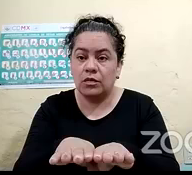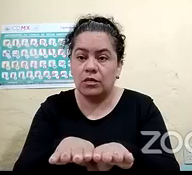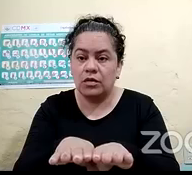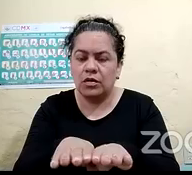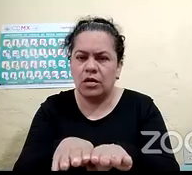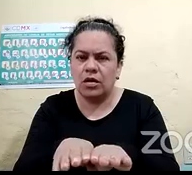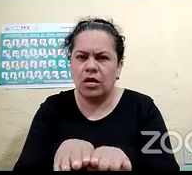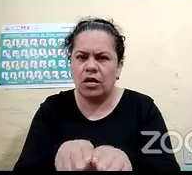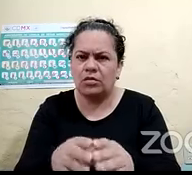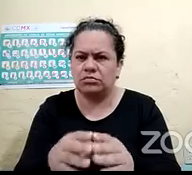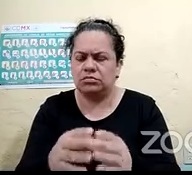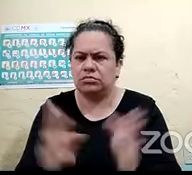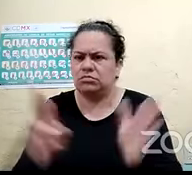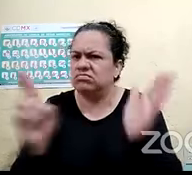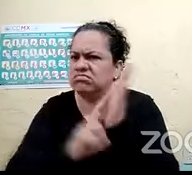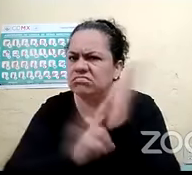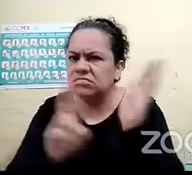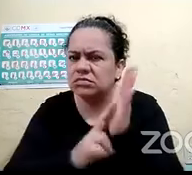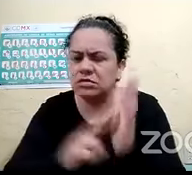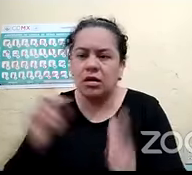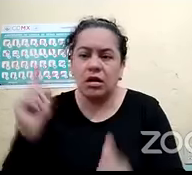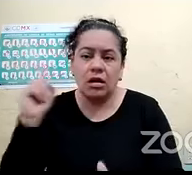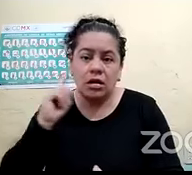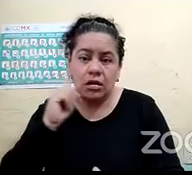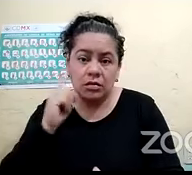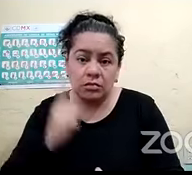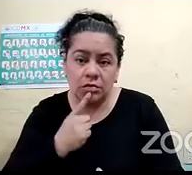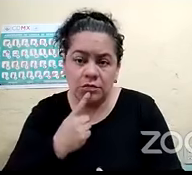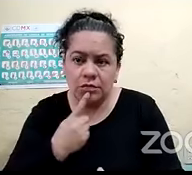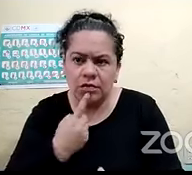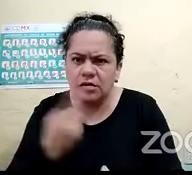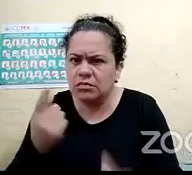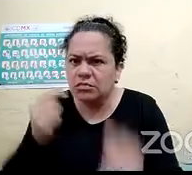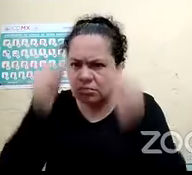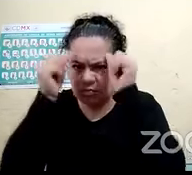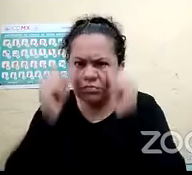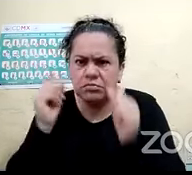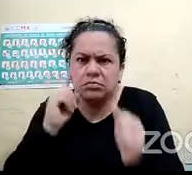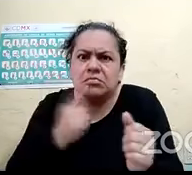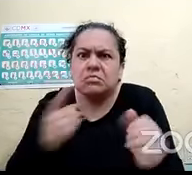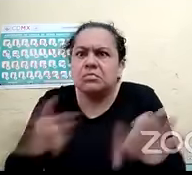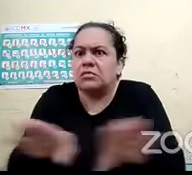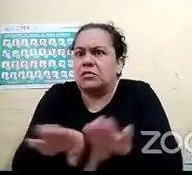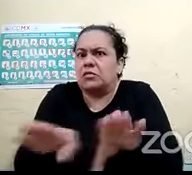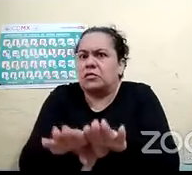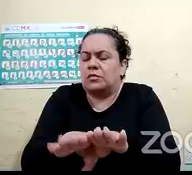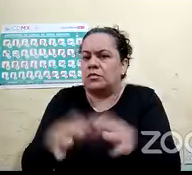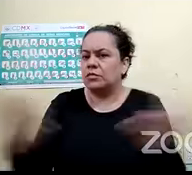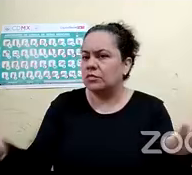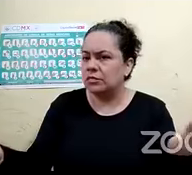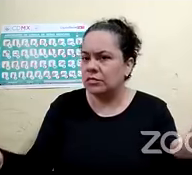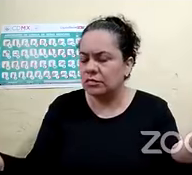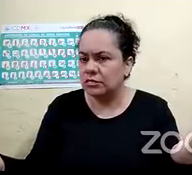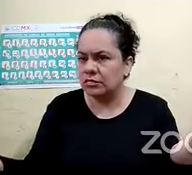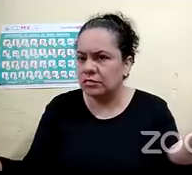embargo, las personas con sordoceguera, pues, quedarían nuevamente excluidas. Y es por ello que